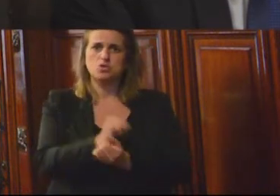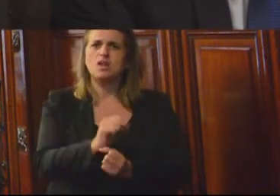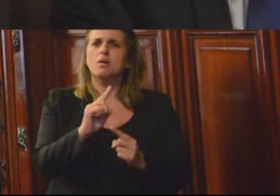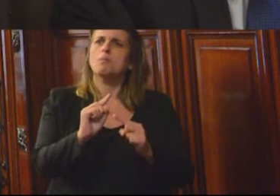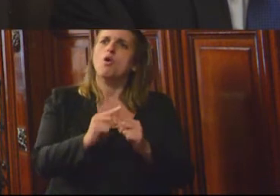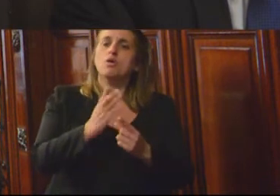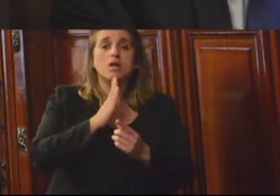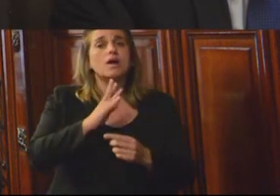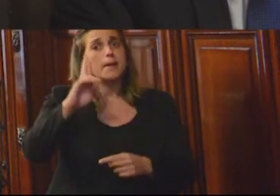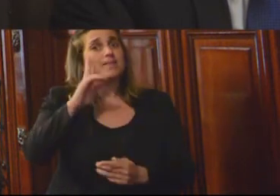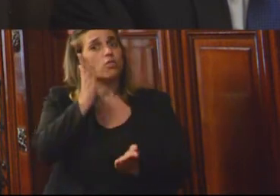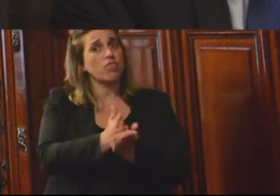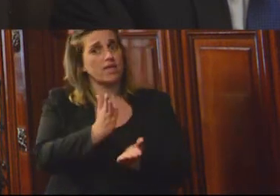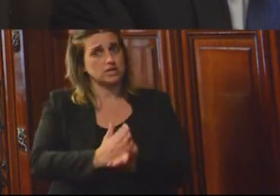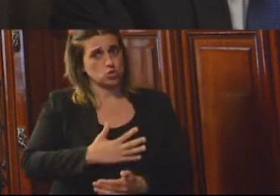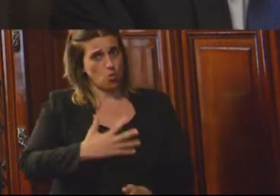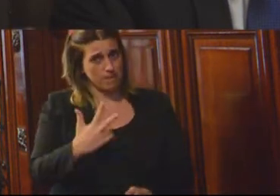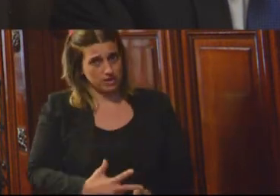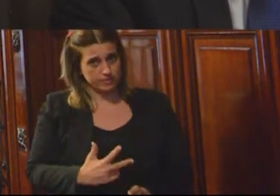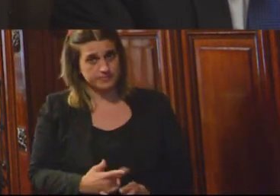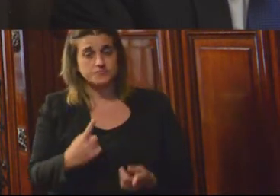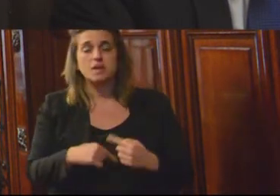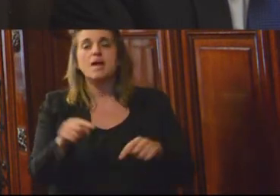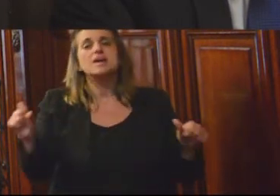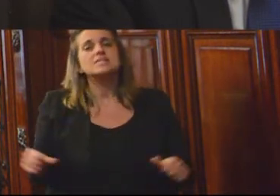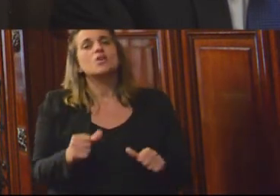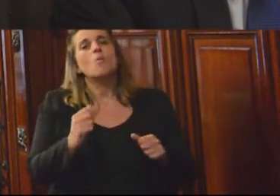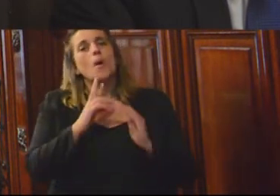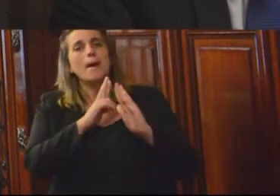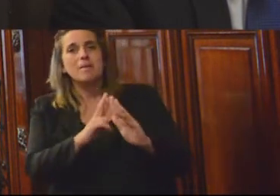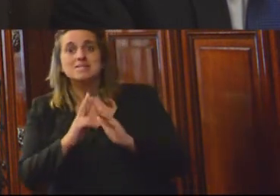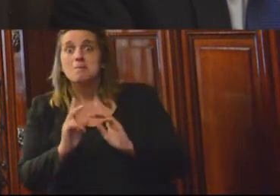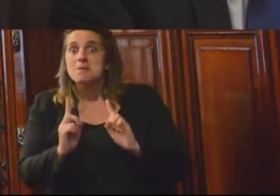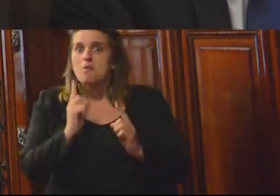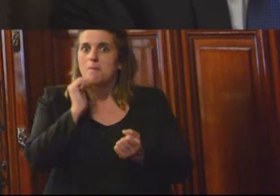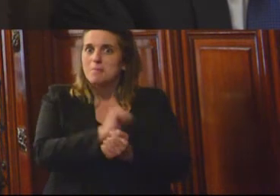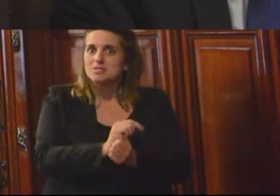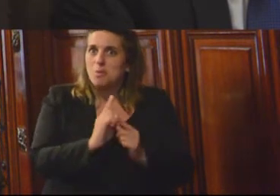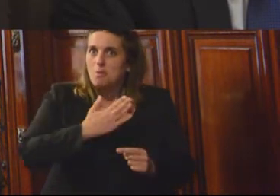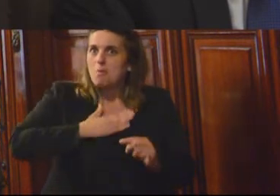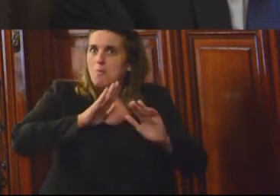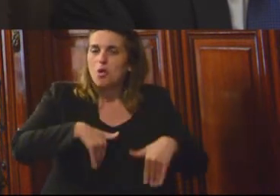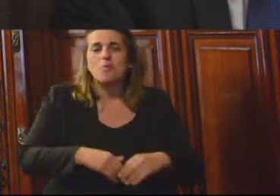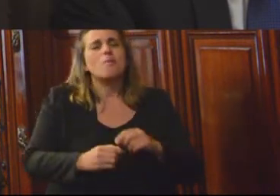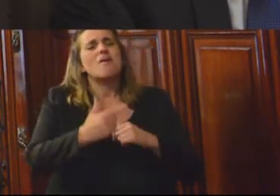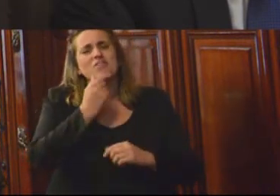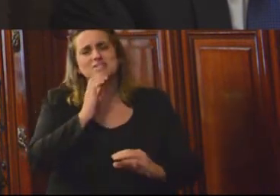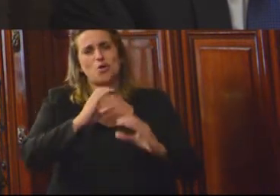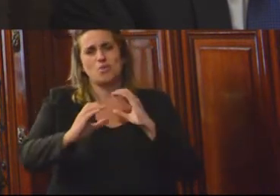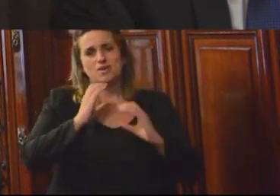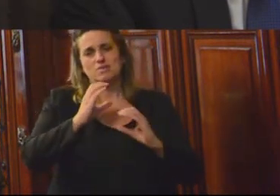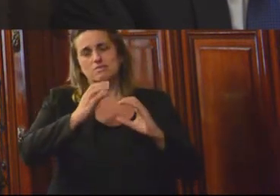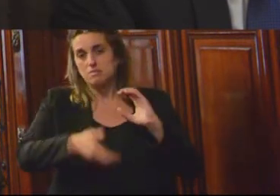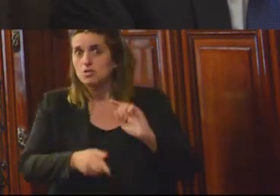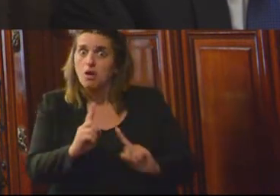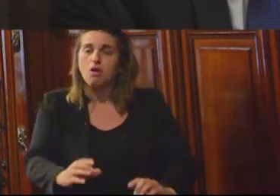derechos humanos. En segunda medida, la creación de una estructura de representantes de reclusos facilita la comunicación entre las autoridades y los